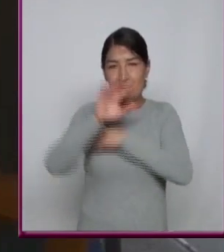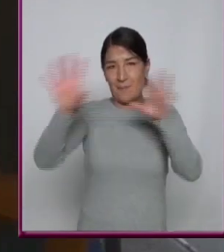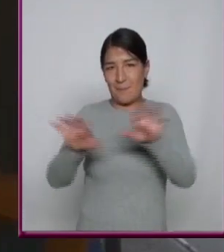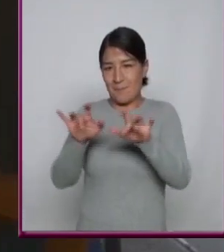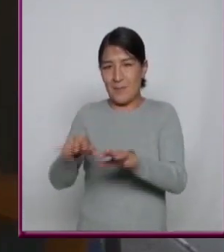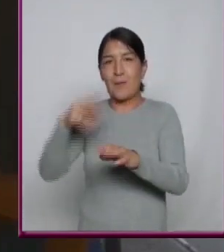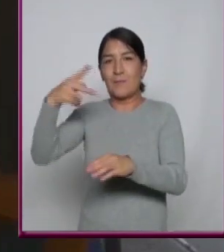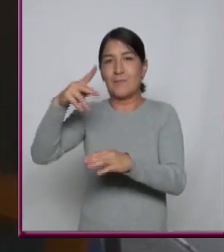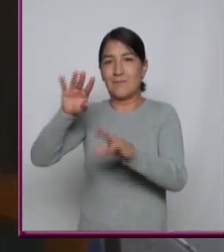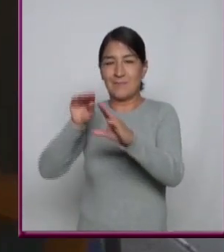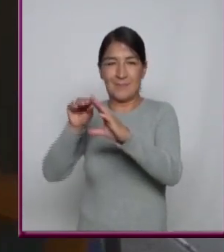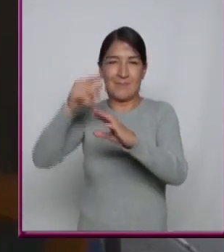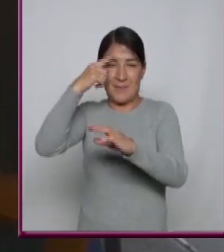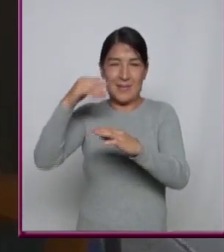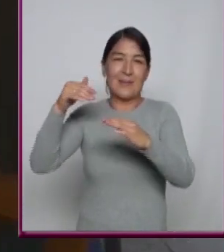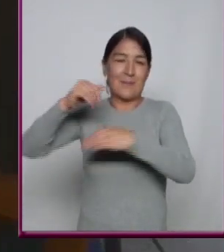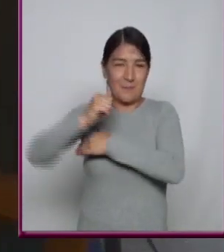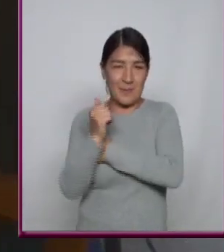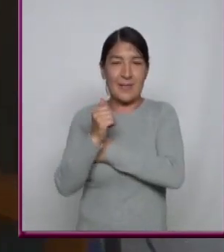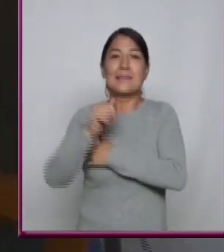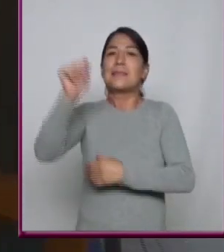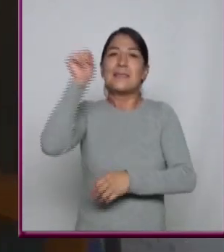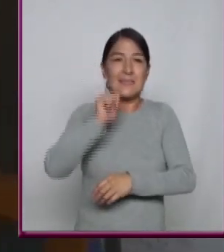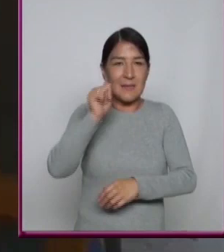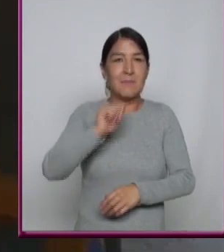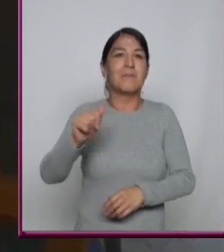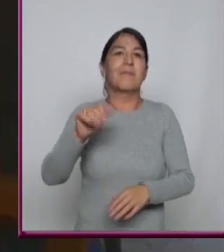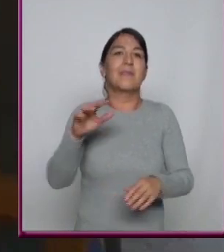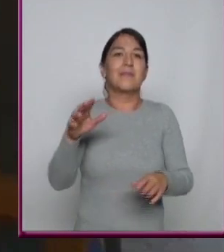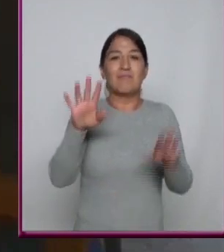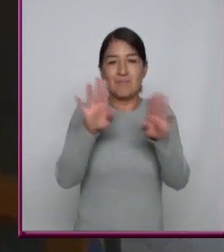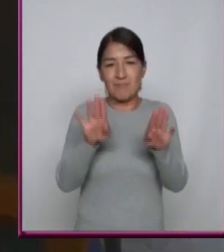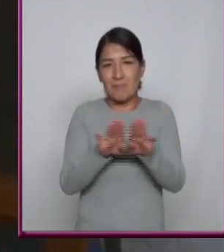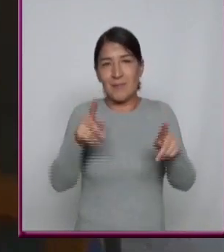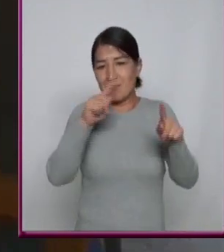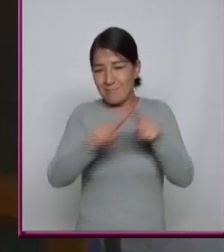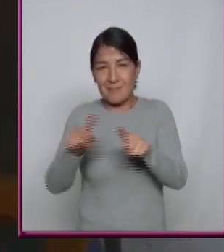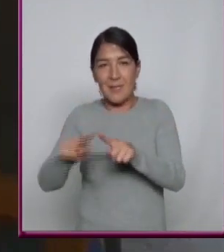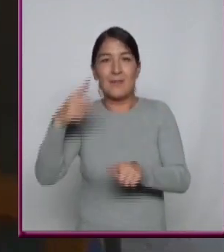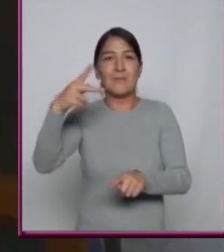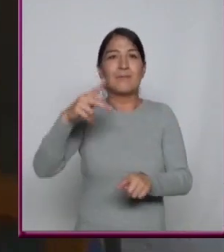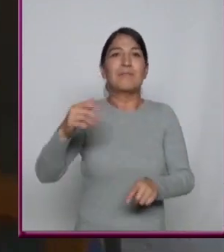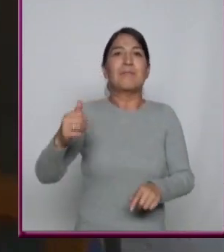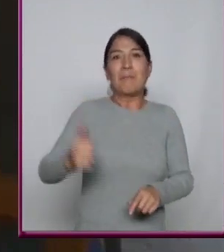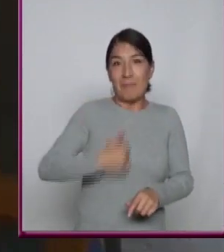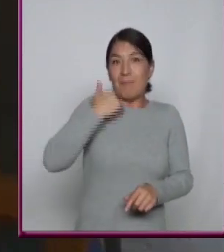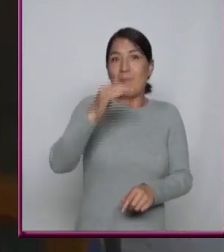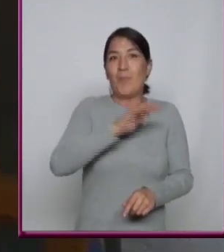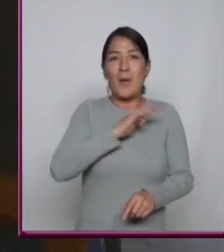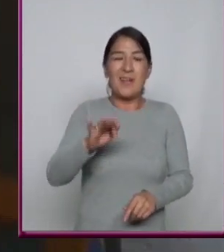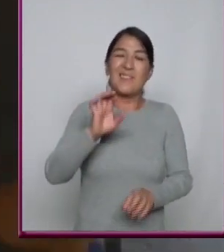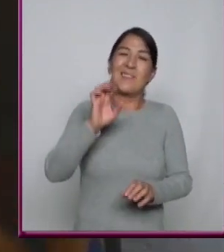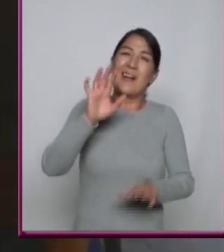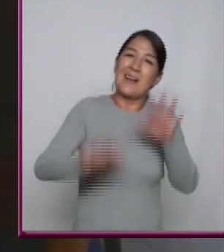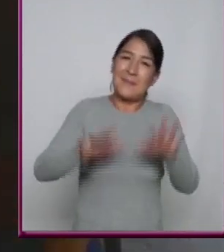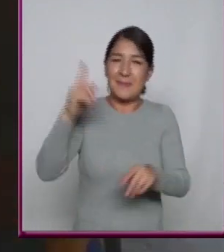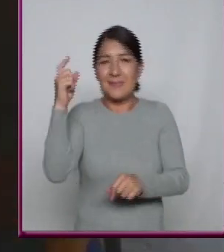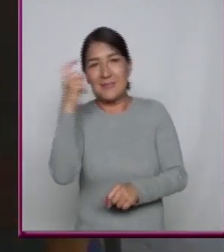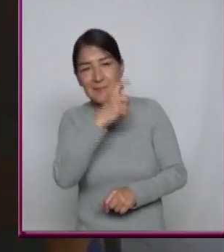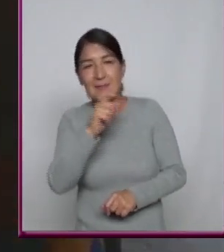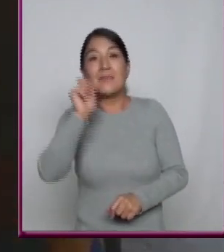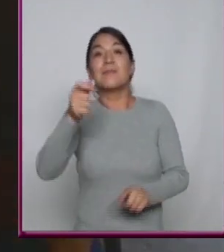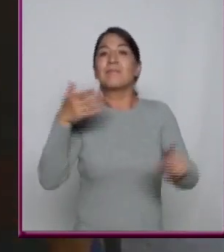Entonces Siempre hay una serie De ventajas Y desventajas La principal Siendo